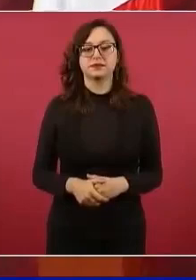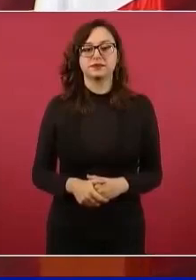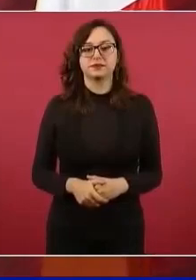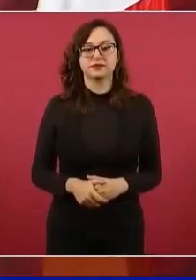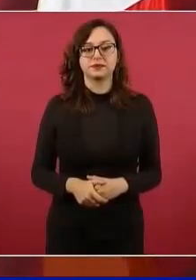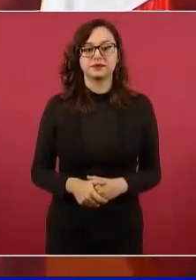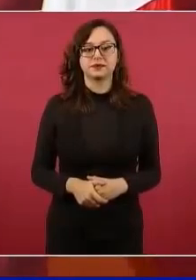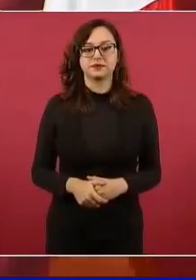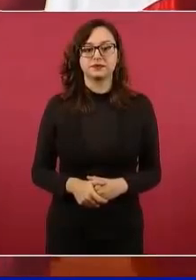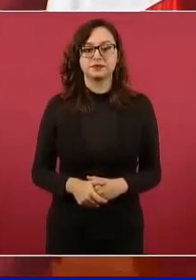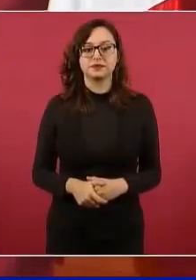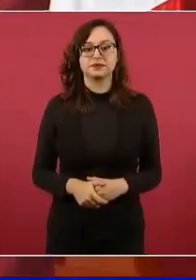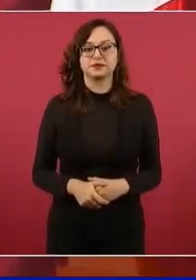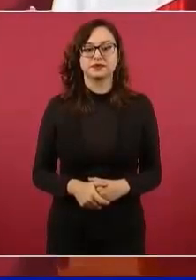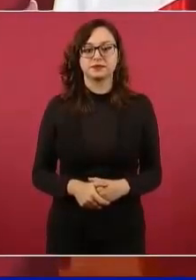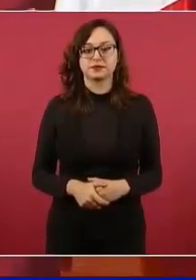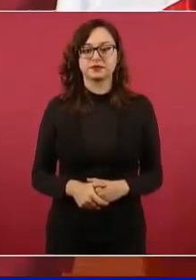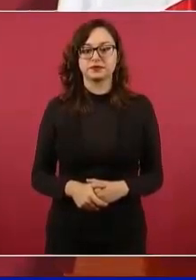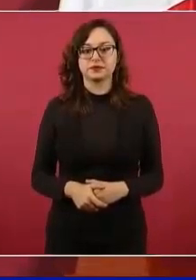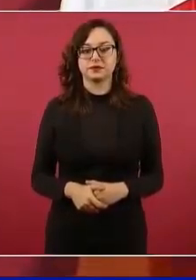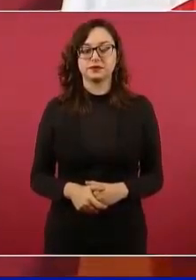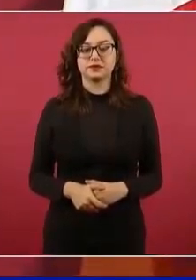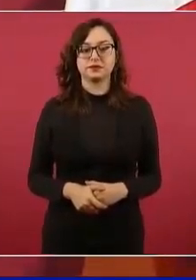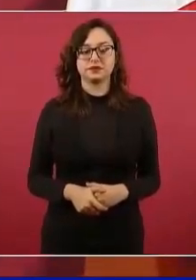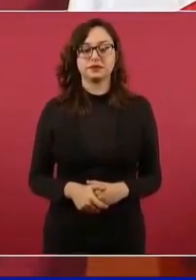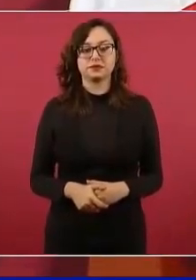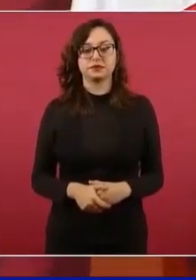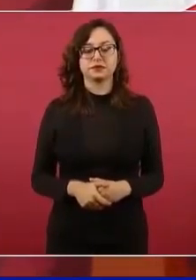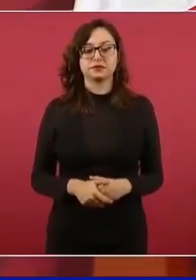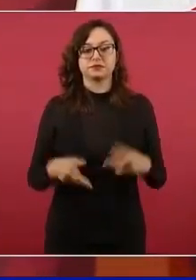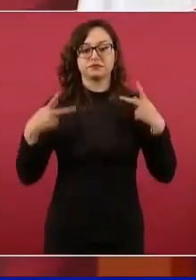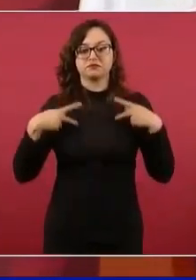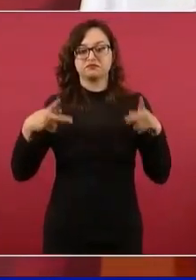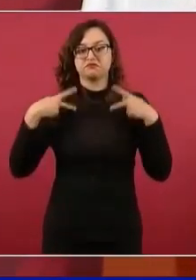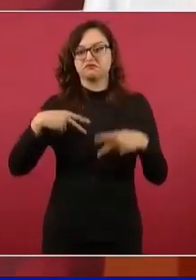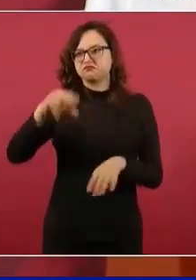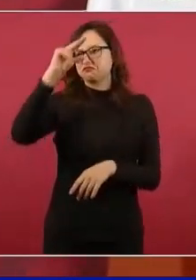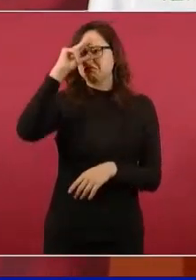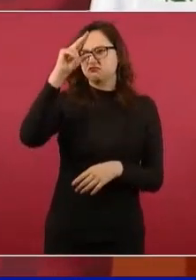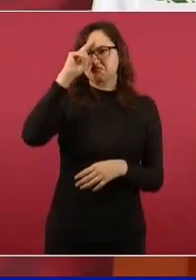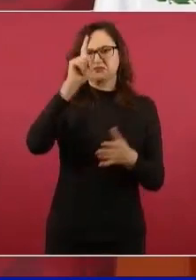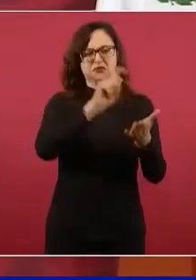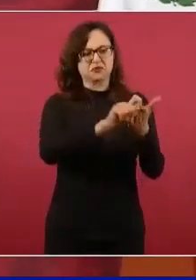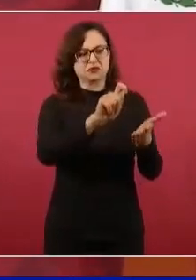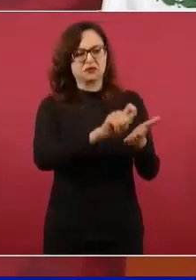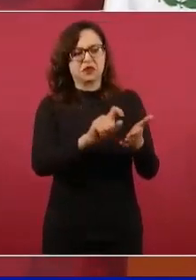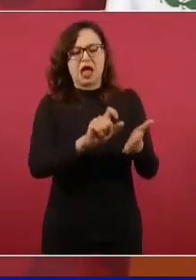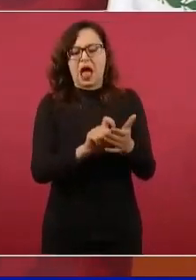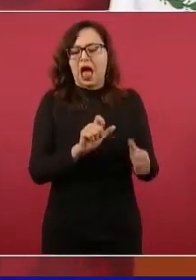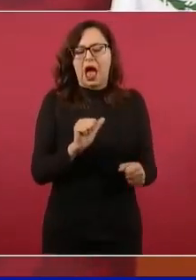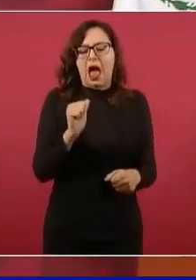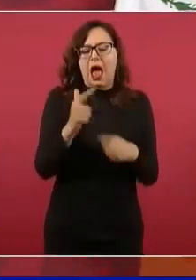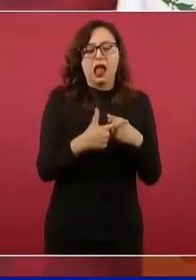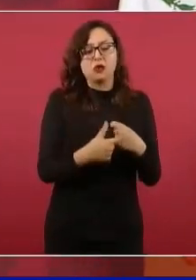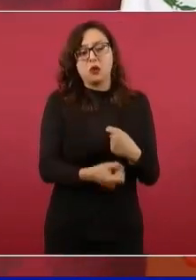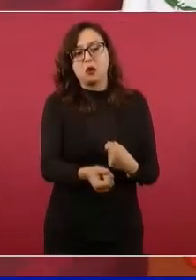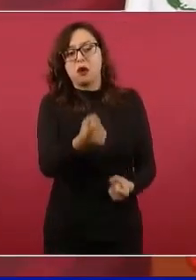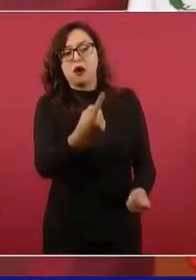Los intelectuales, ¿quiénes escribió algo favorable